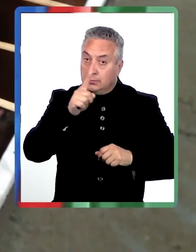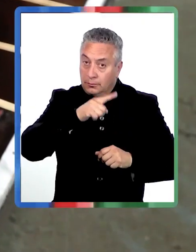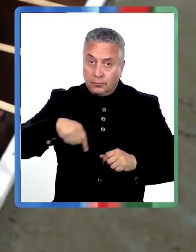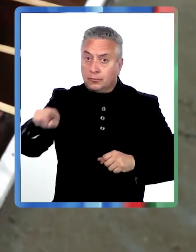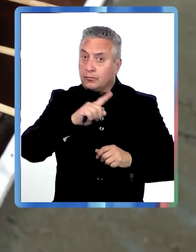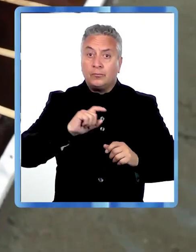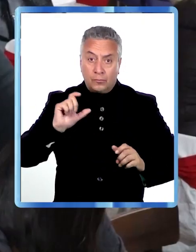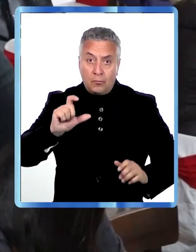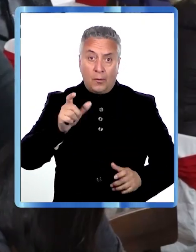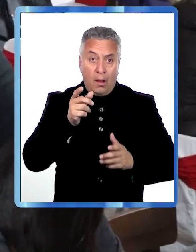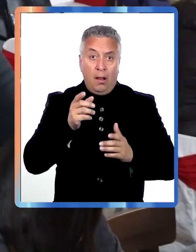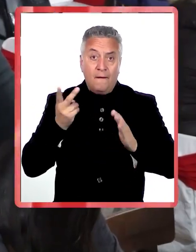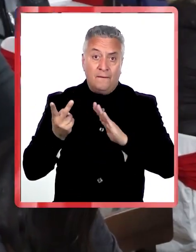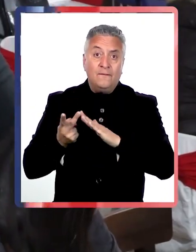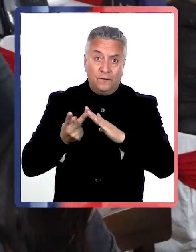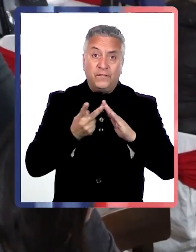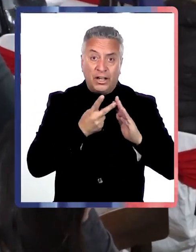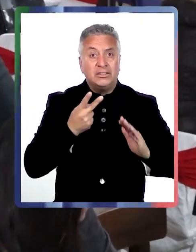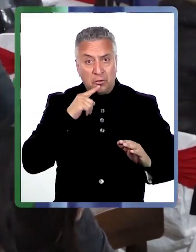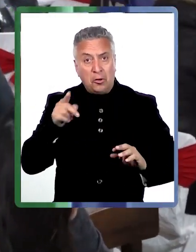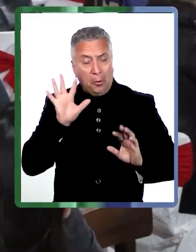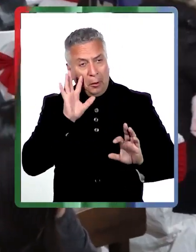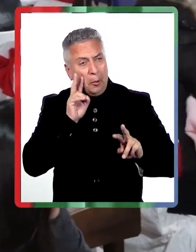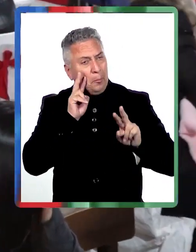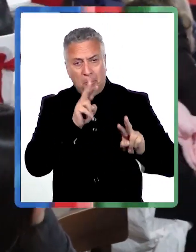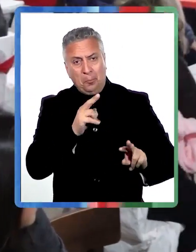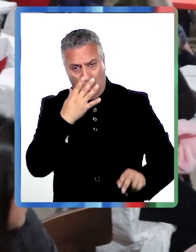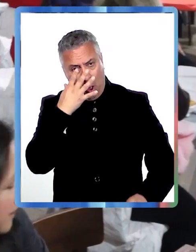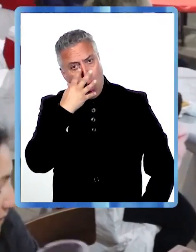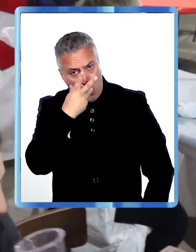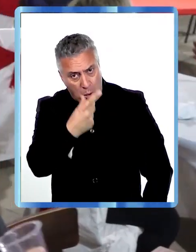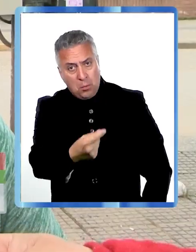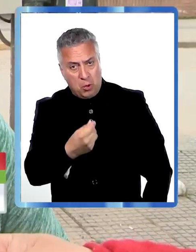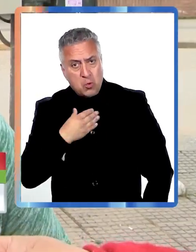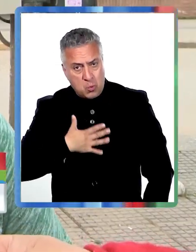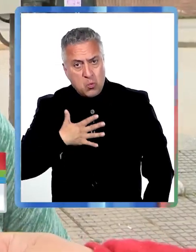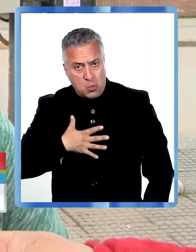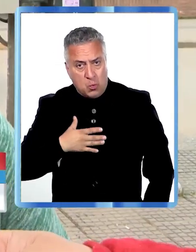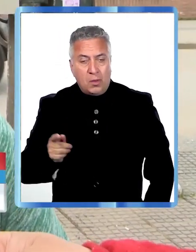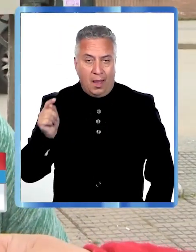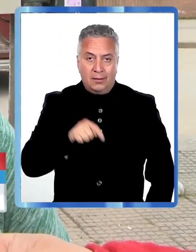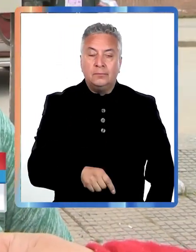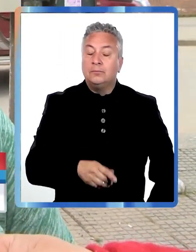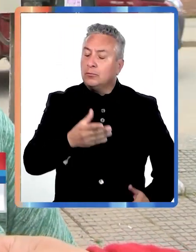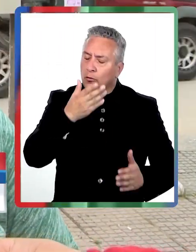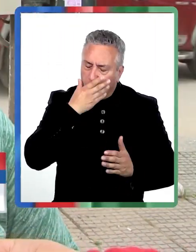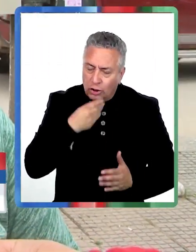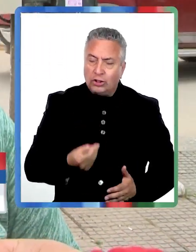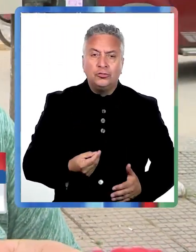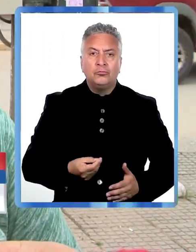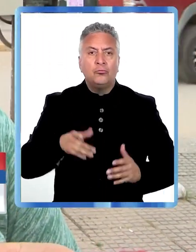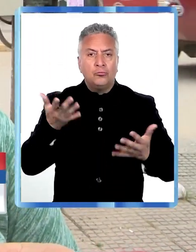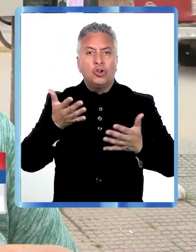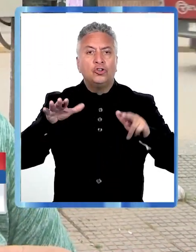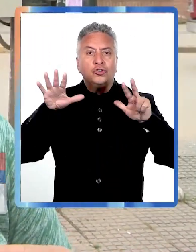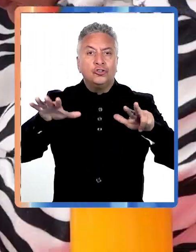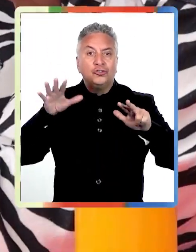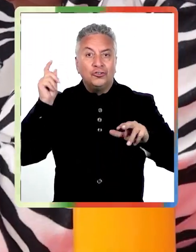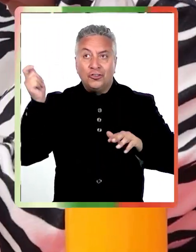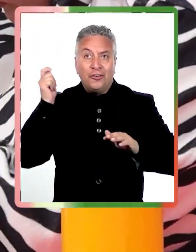vecinos de Constitución es bastante más atractiva. Muy bonito. Es una fecha muy linda para el 18.